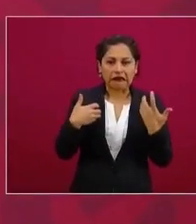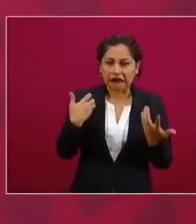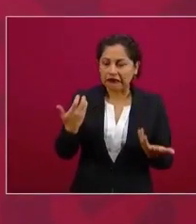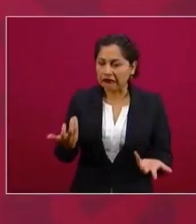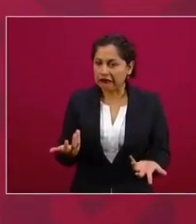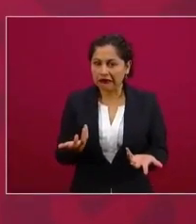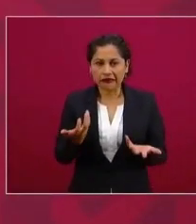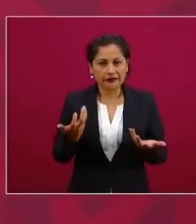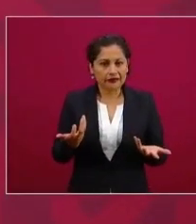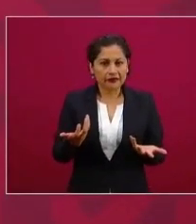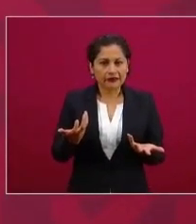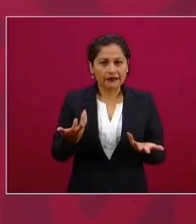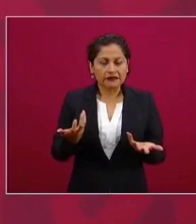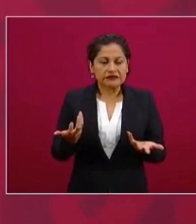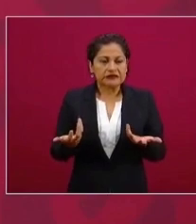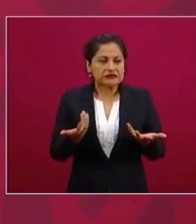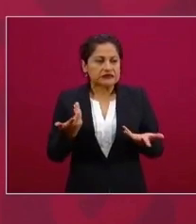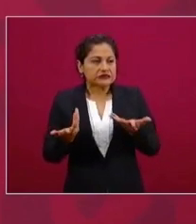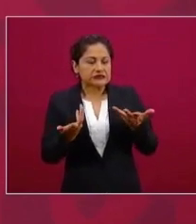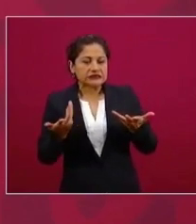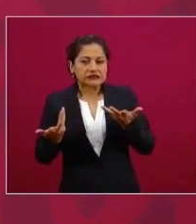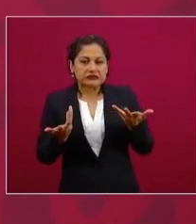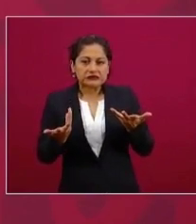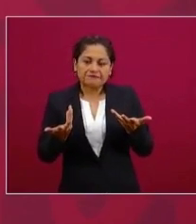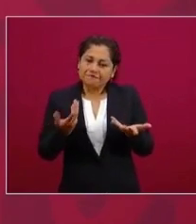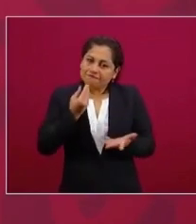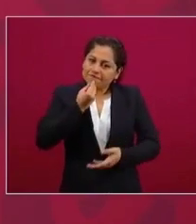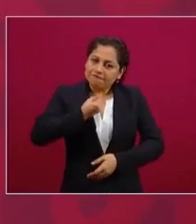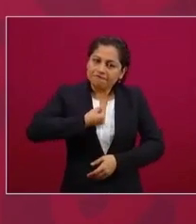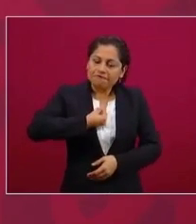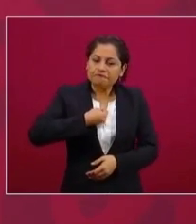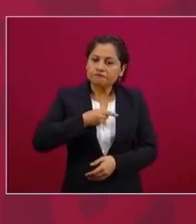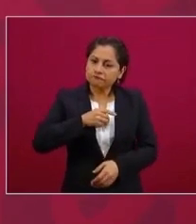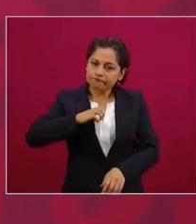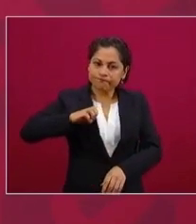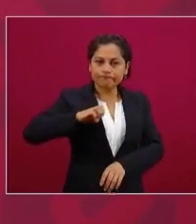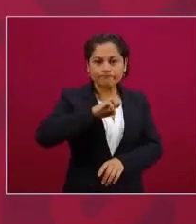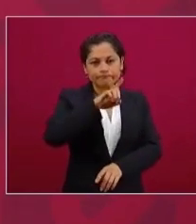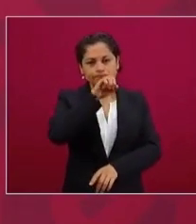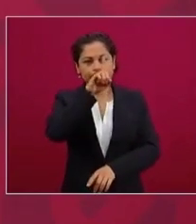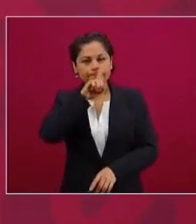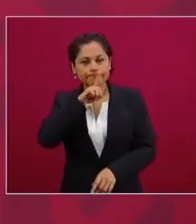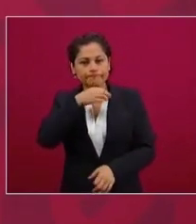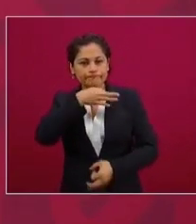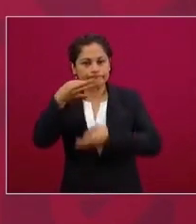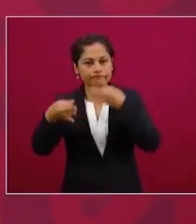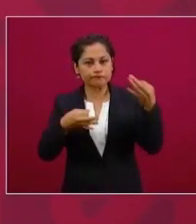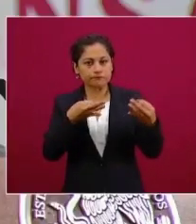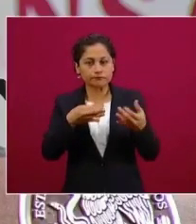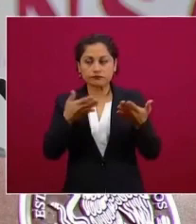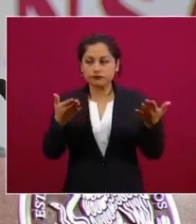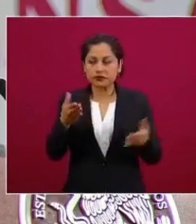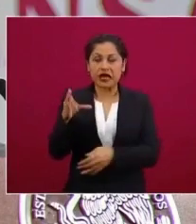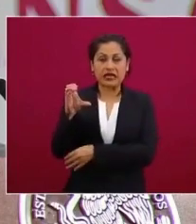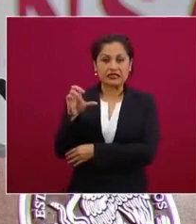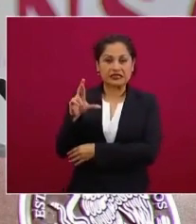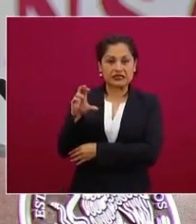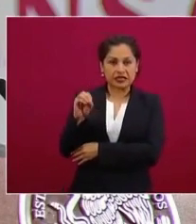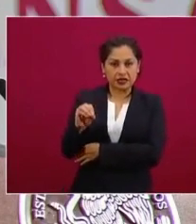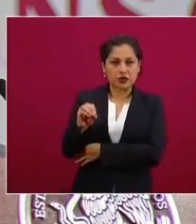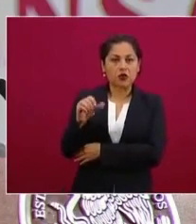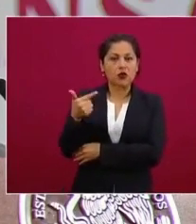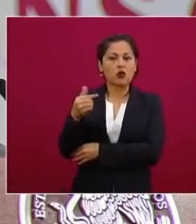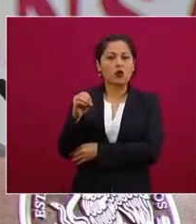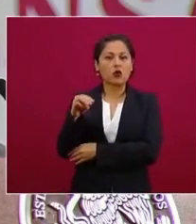creo, con todo respeto, como dice él, que tienen una mayor capacidad de discusión y de debate que muchos de los que están presentes en primera fila en las